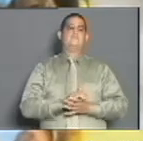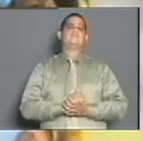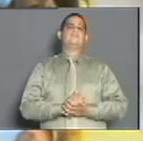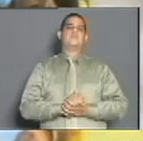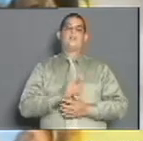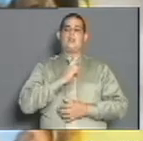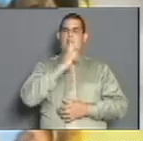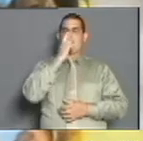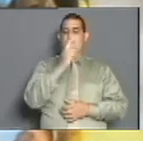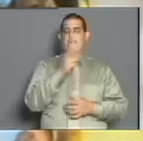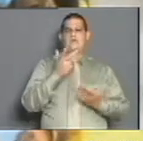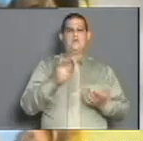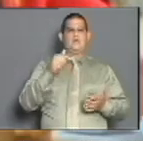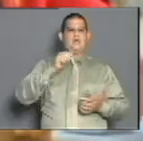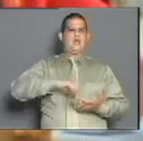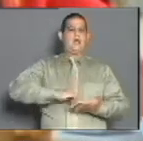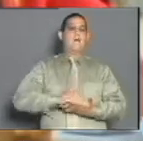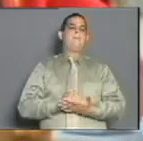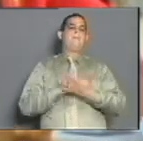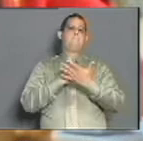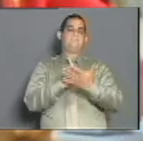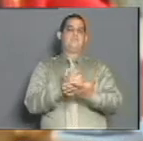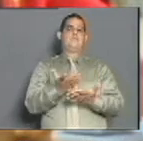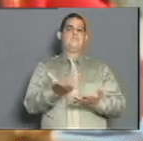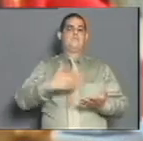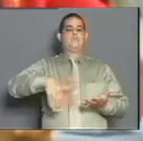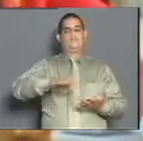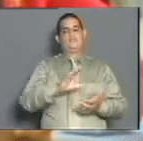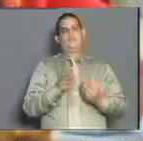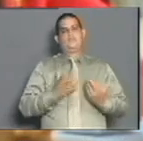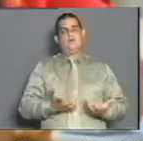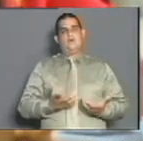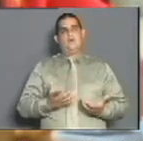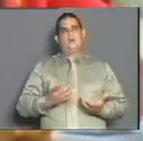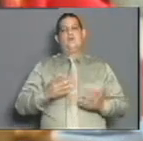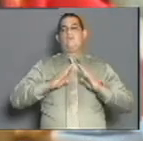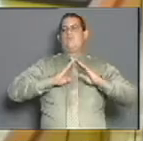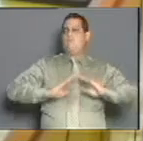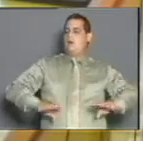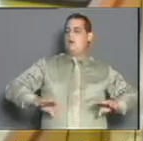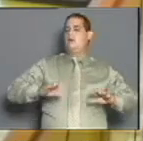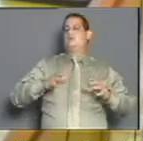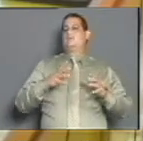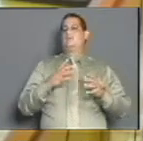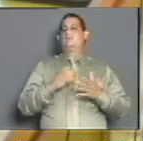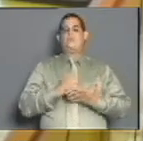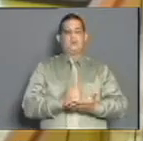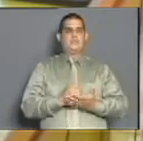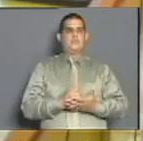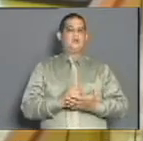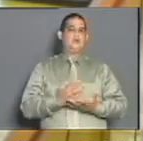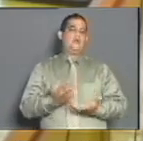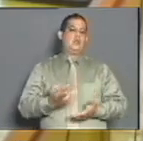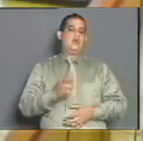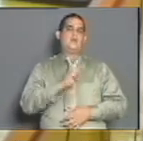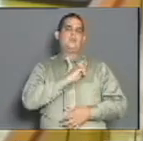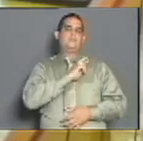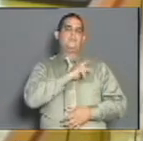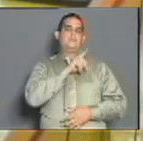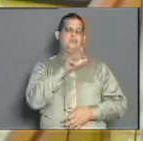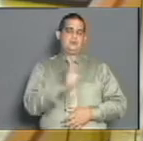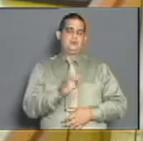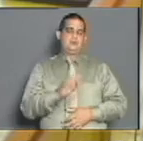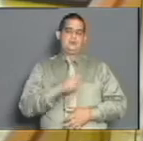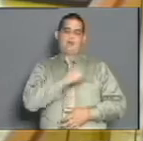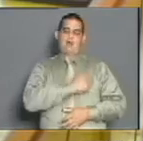respuestas apoyan nuestras fortalezas, las mismas que hacen de la paz y la concordia, razones a tener en cuenta para defender y